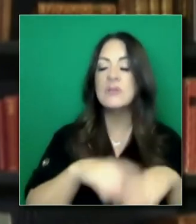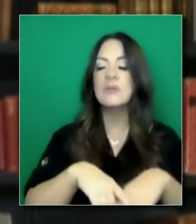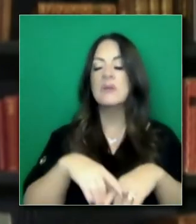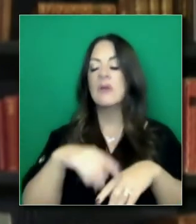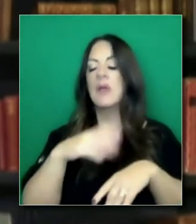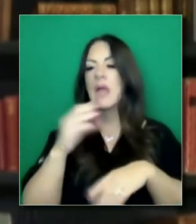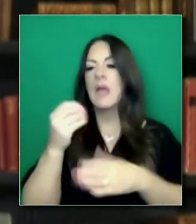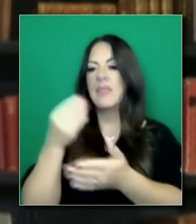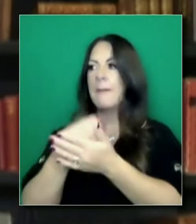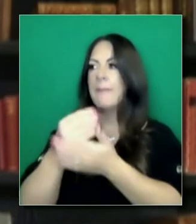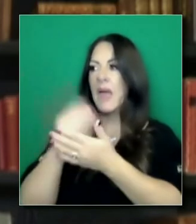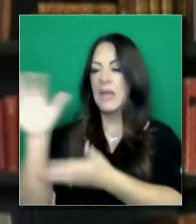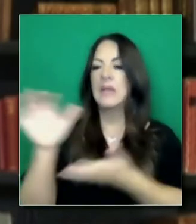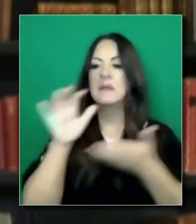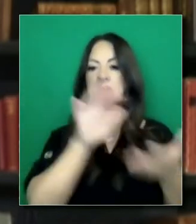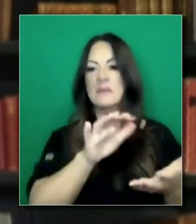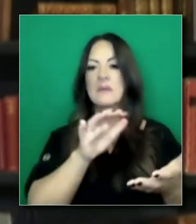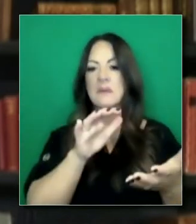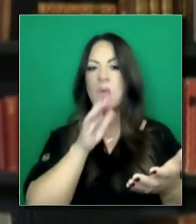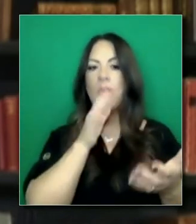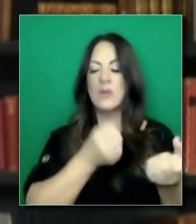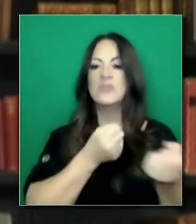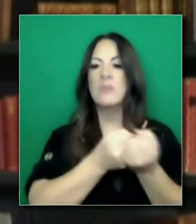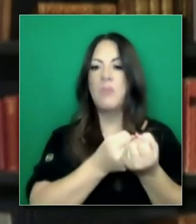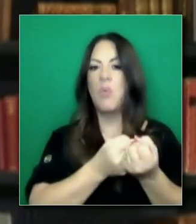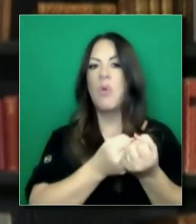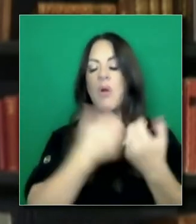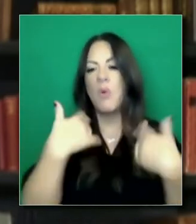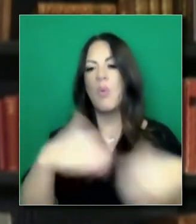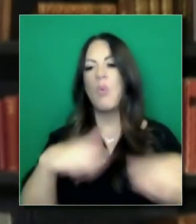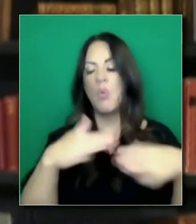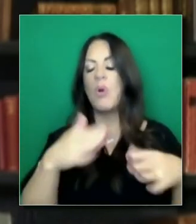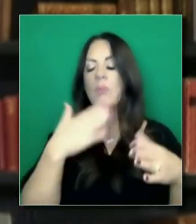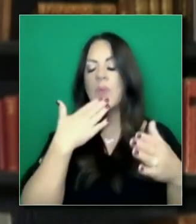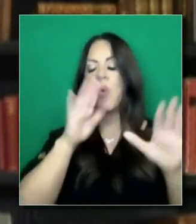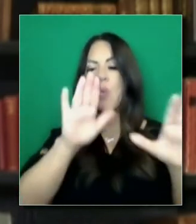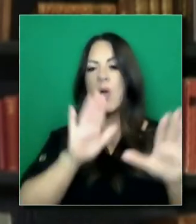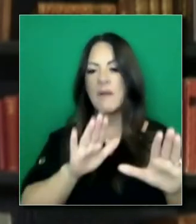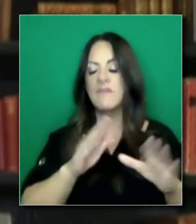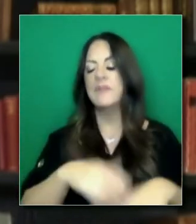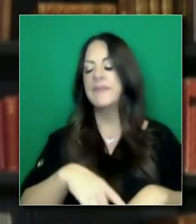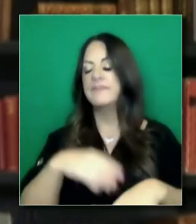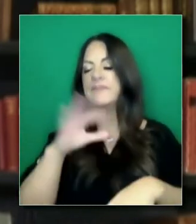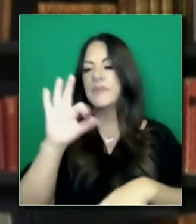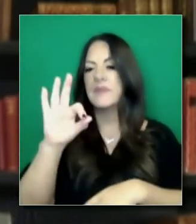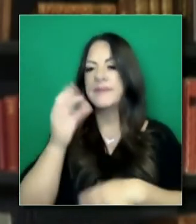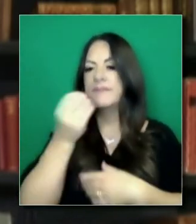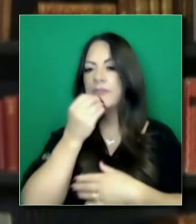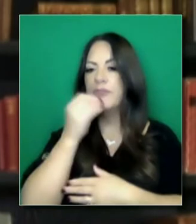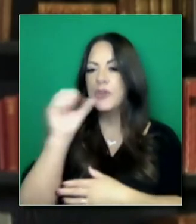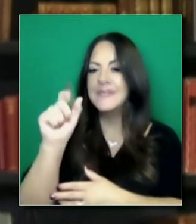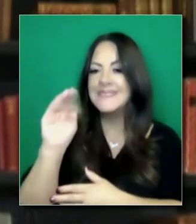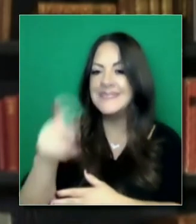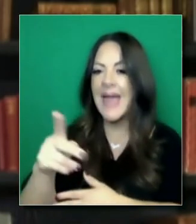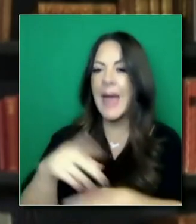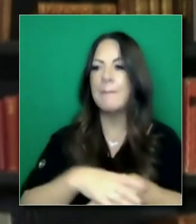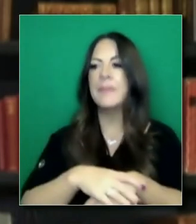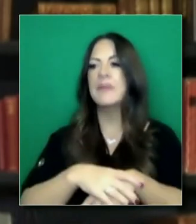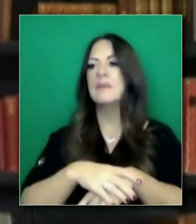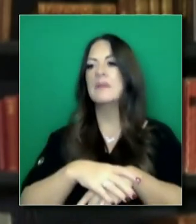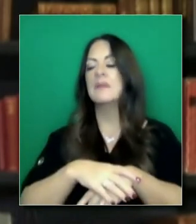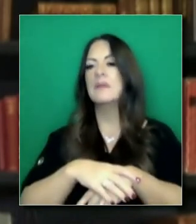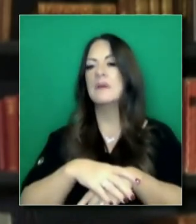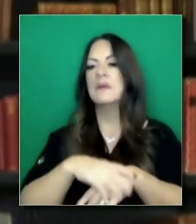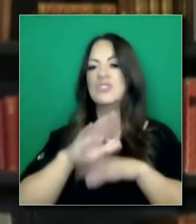otros que estarán impactados a nivel local. También apoyo y alivio de estampillas de